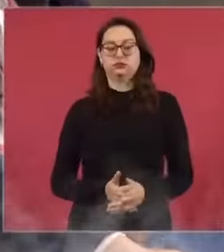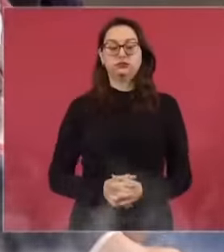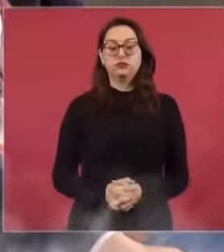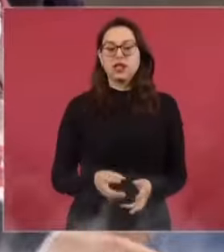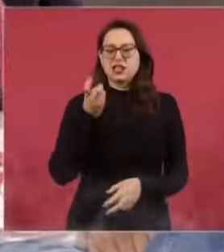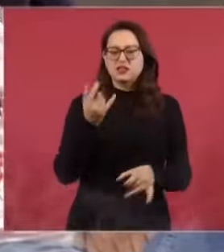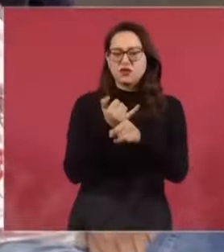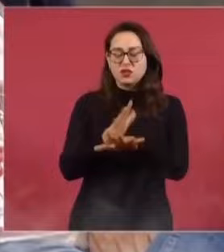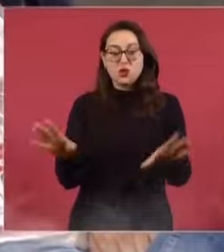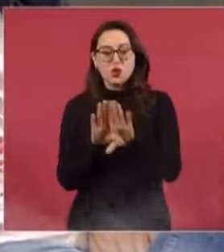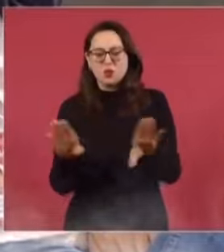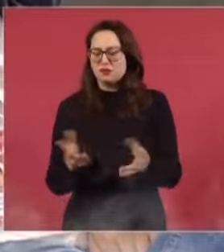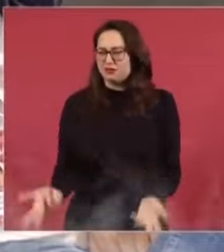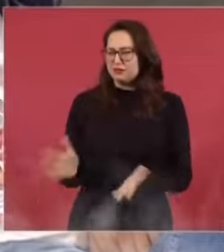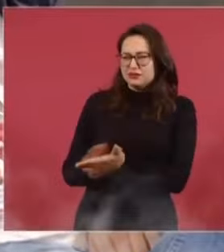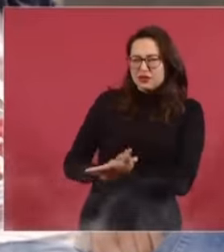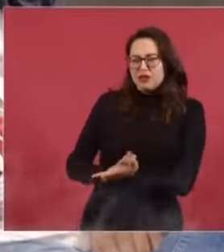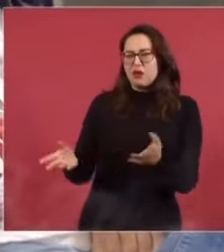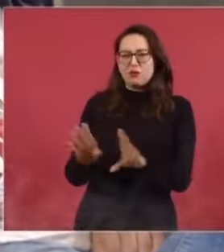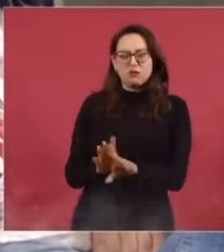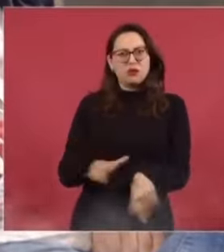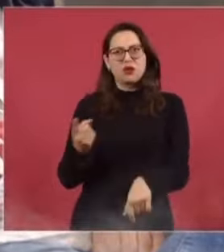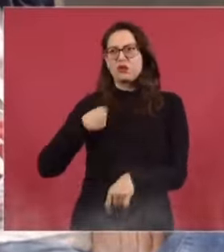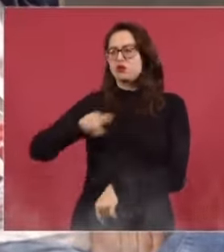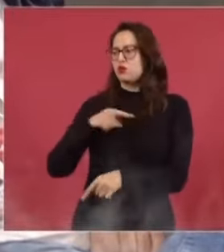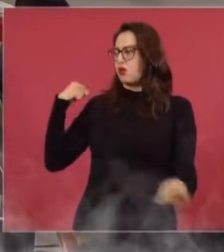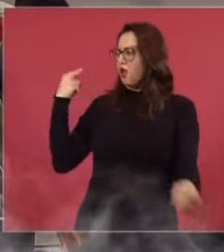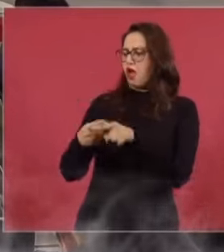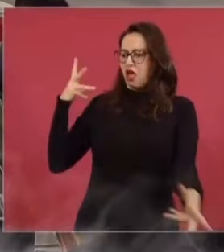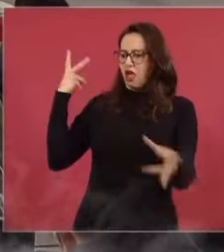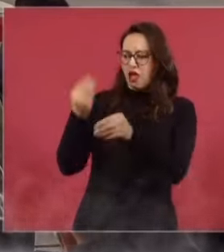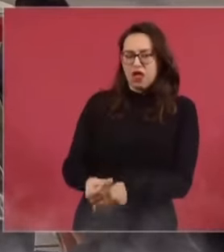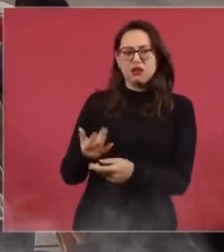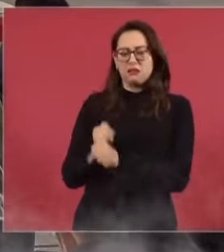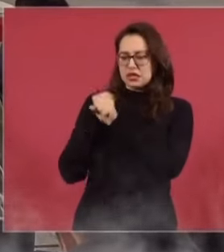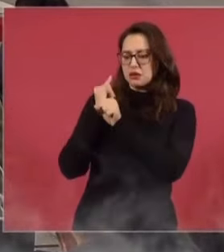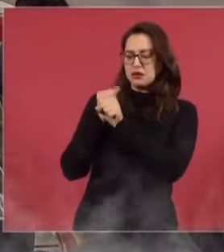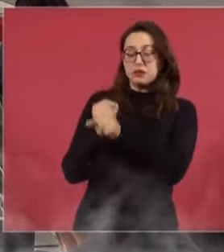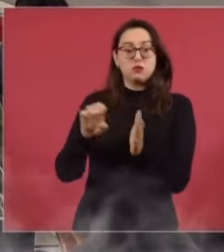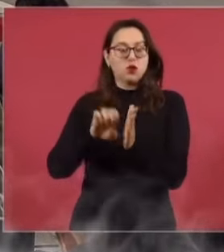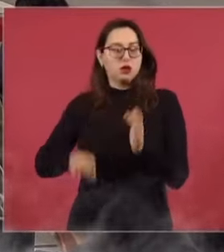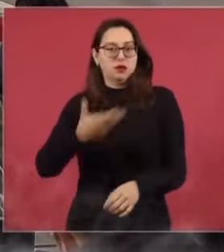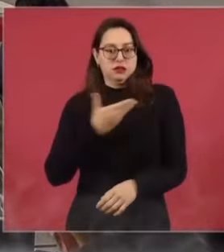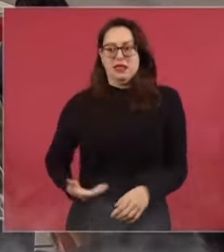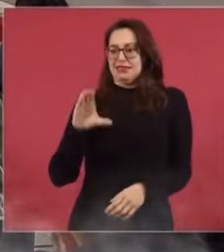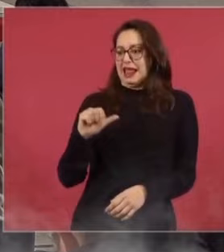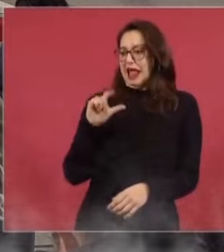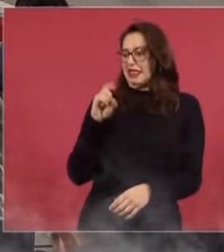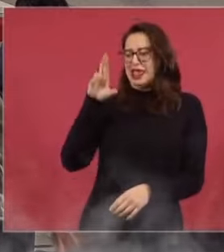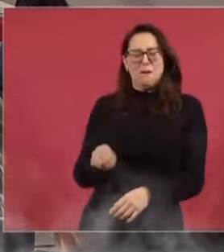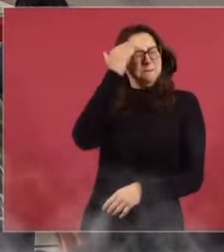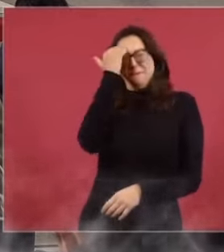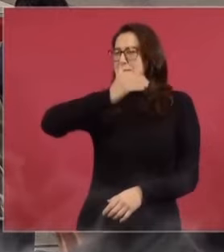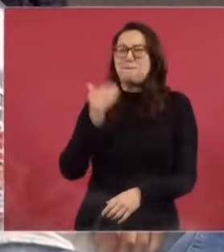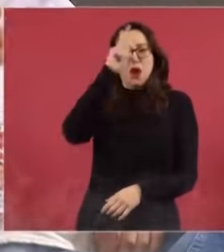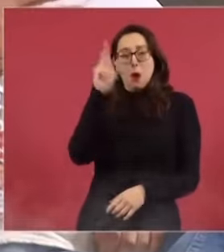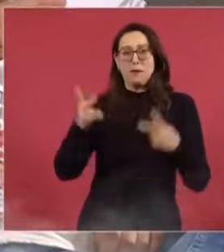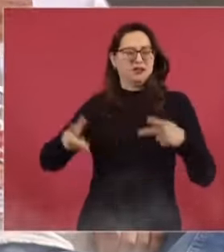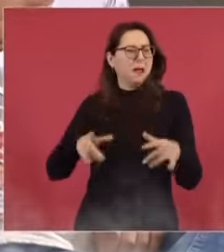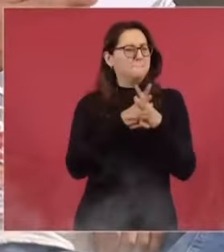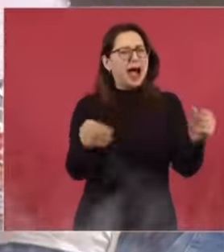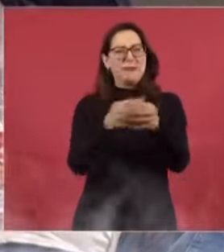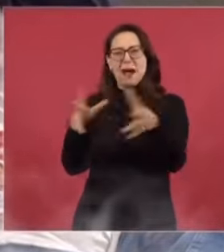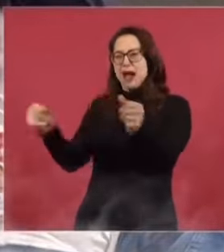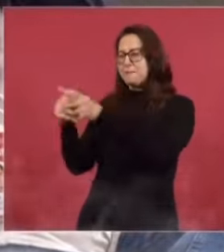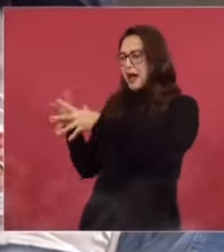sacando esa información? Porque entonces decimos, bueno, pues entonces todo el trabajo que llevamos de décadas, trabajando desde Felipe Calderón, que era una pesadilla en esa administración, y con Enrique Peña Nieto, pues, ¿de qué